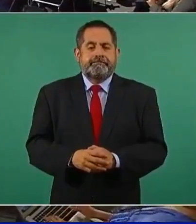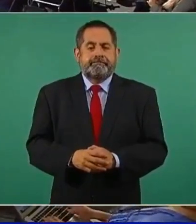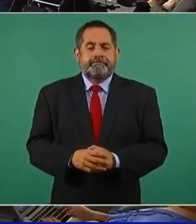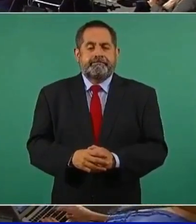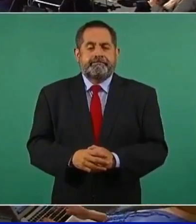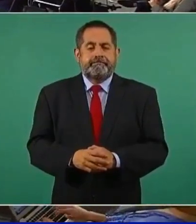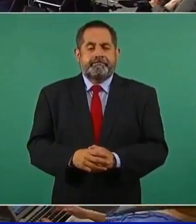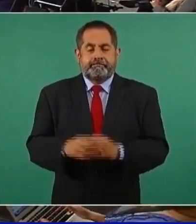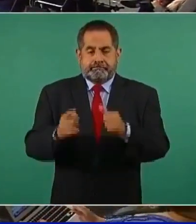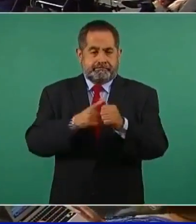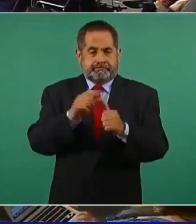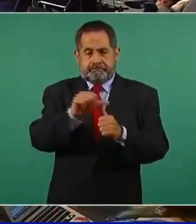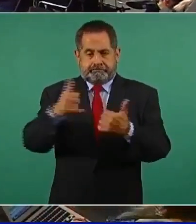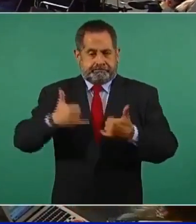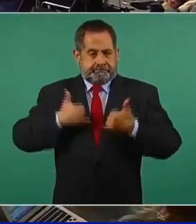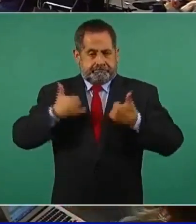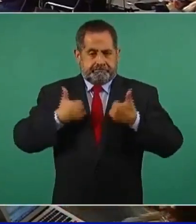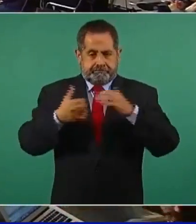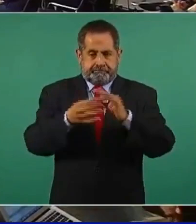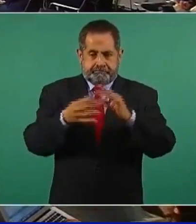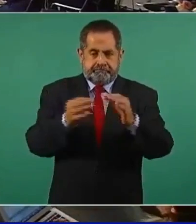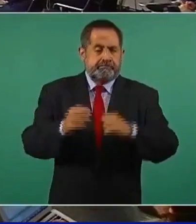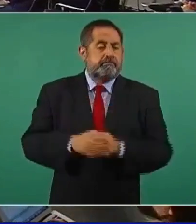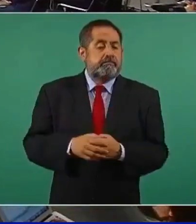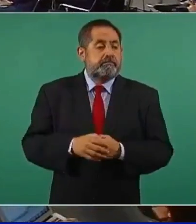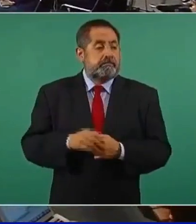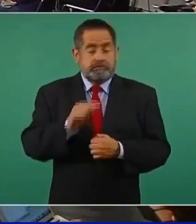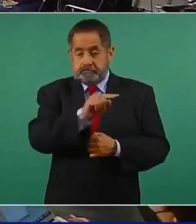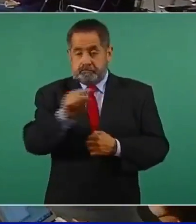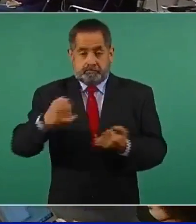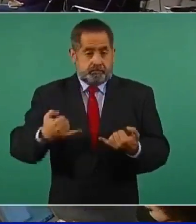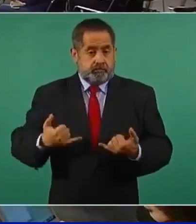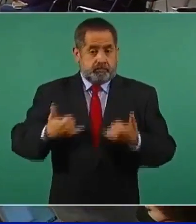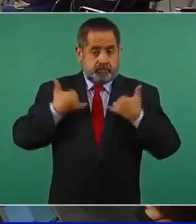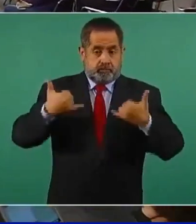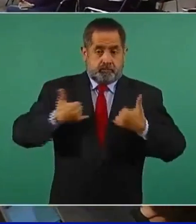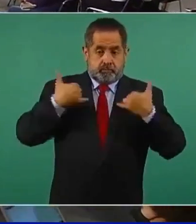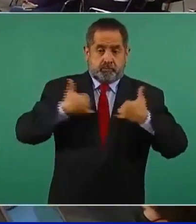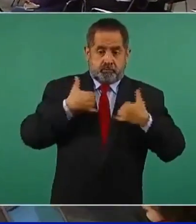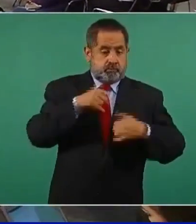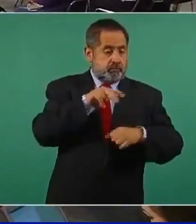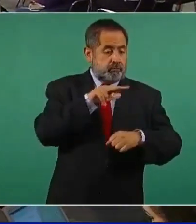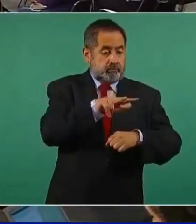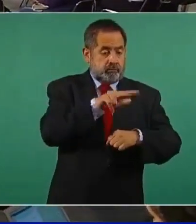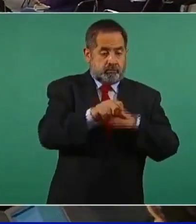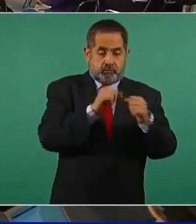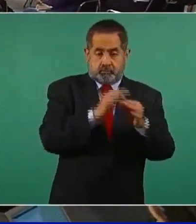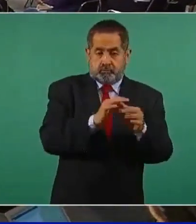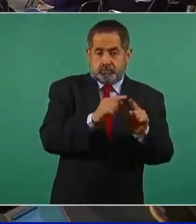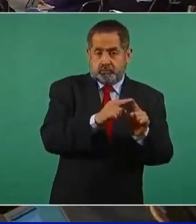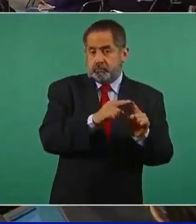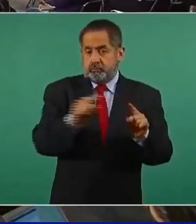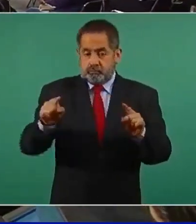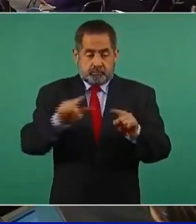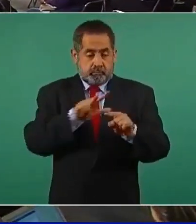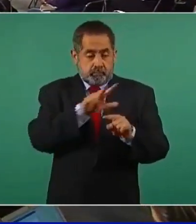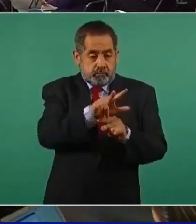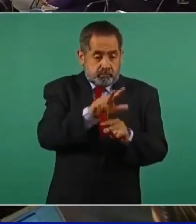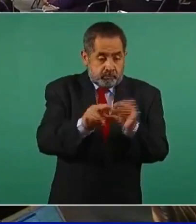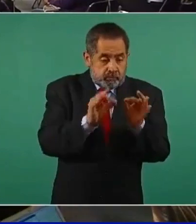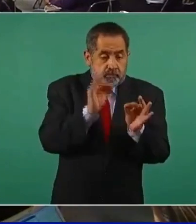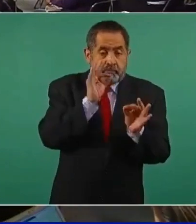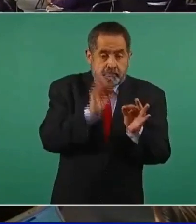Vamos primero por los jóvenes. Las personas jóvenes de 18 años cumplidos y más se pueden registrar.